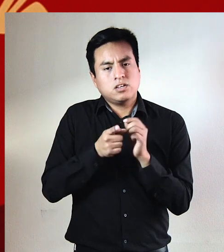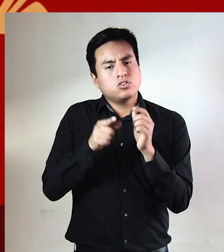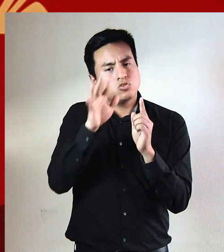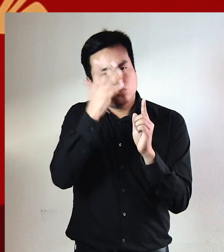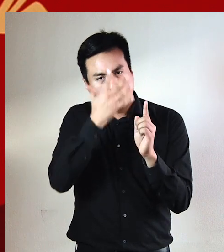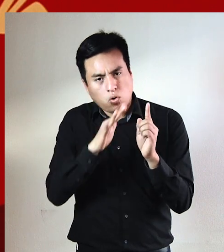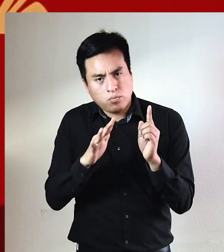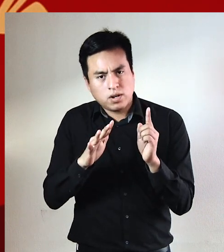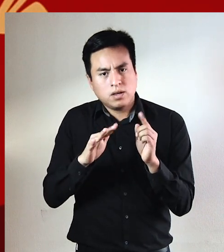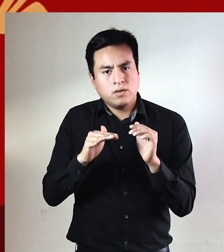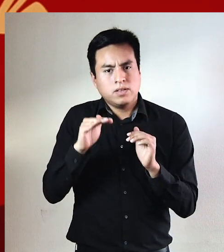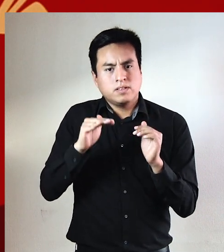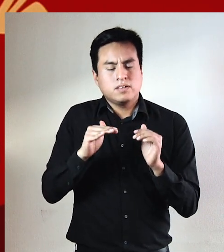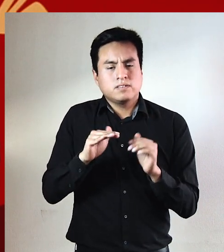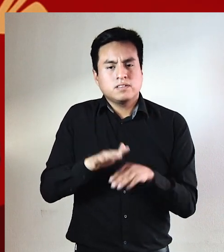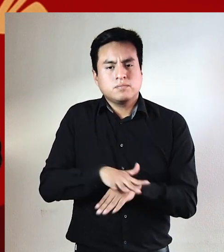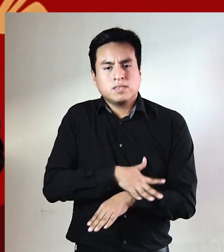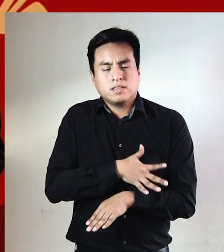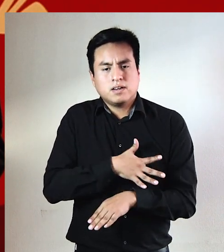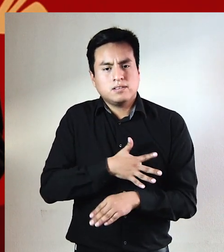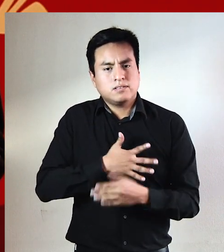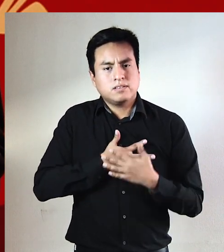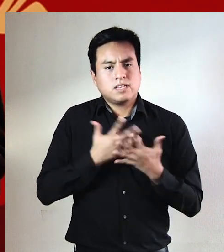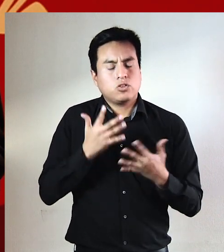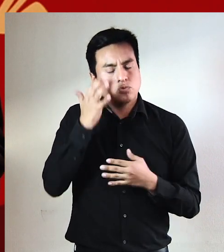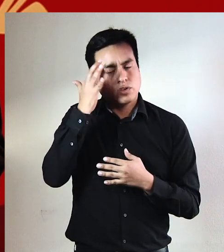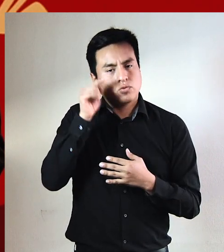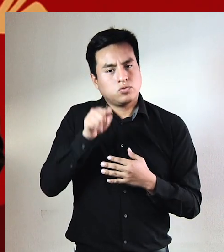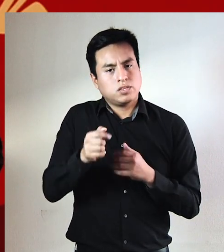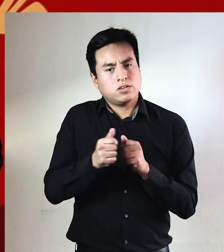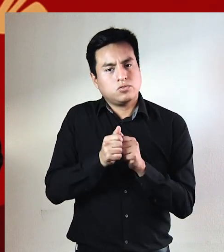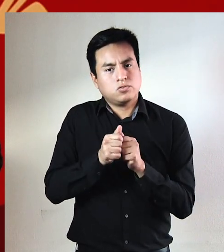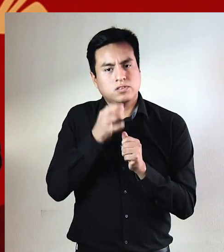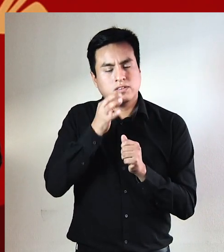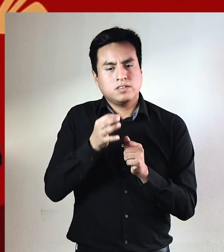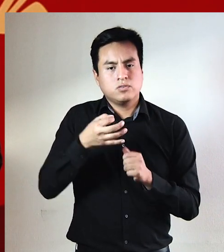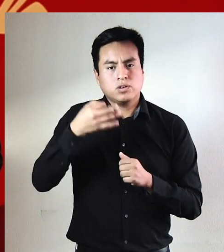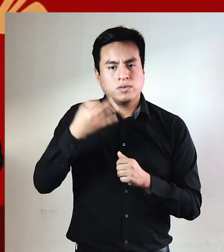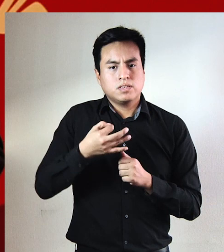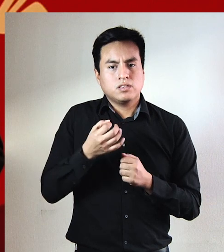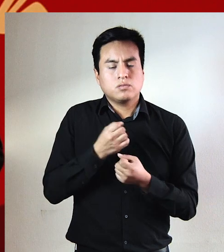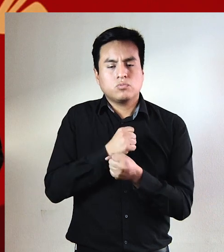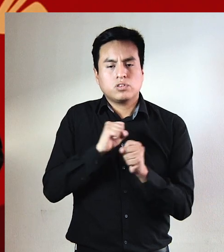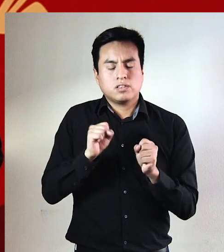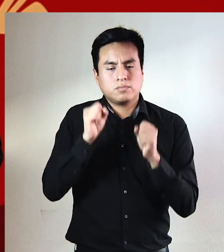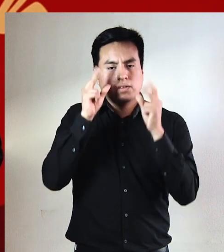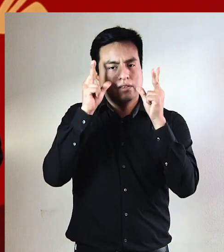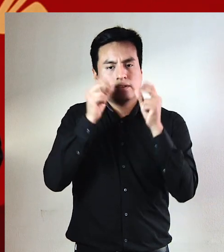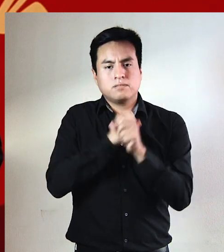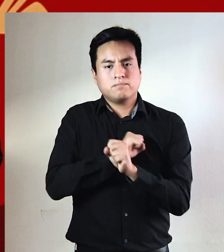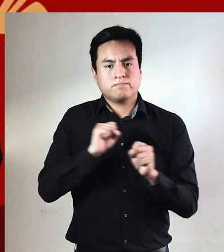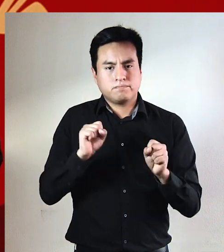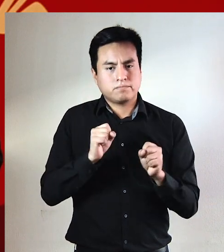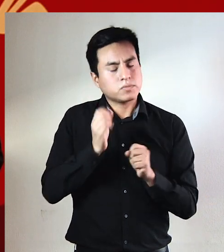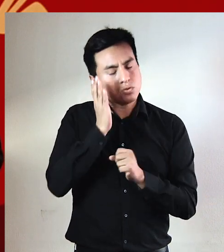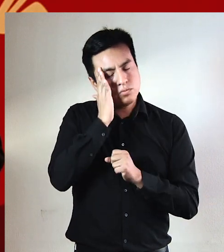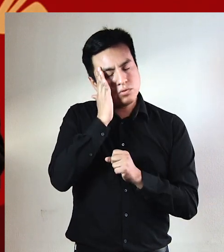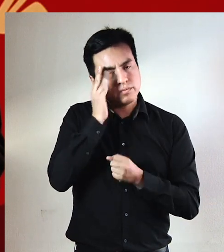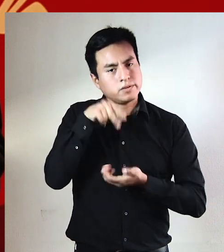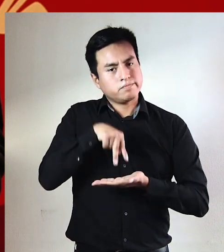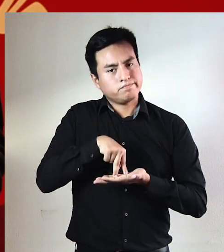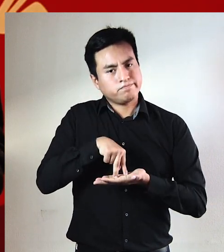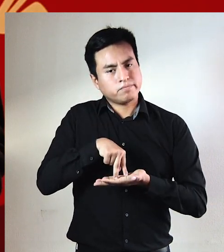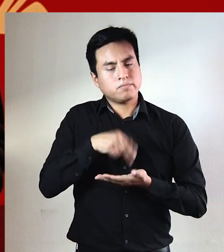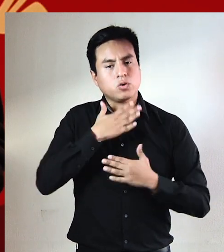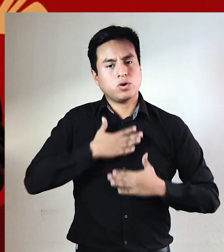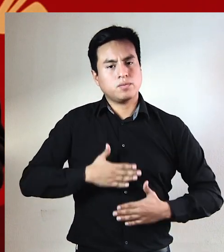sombra, balances sentimentales. Tanto soñé contigo que seguramente ya no podré despertar. Duermo de